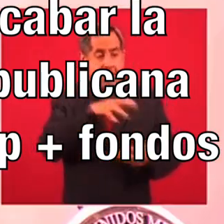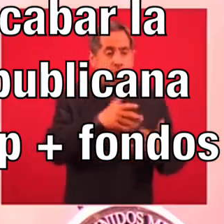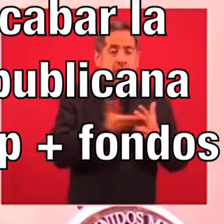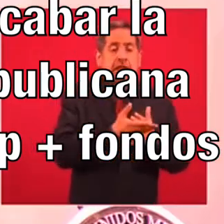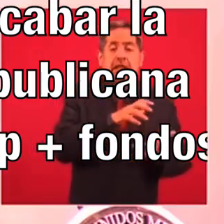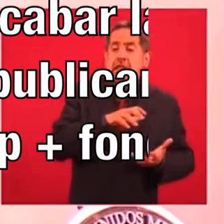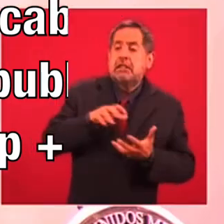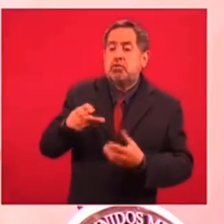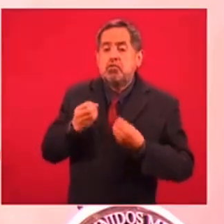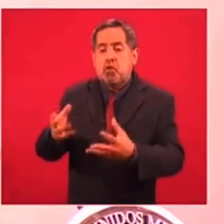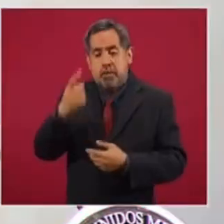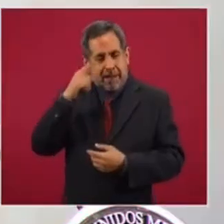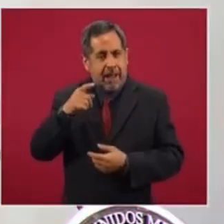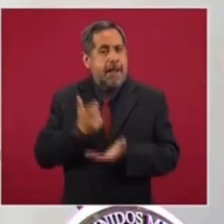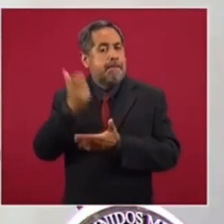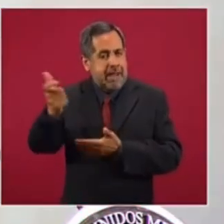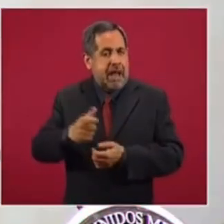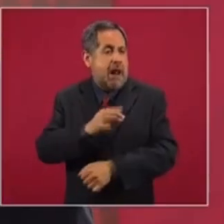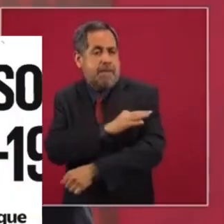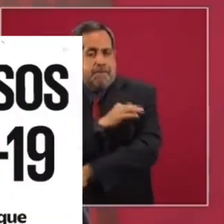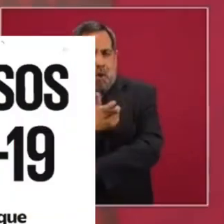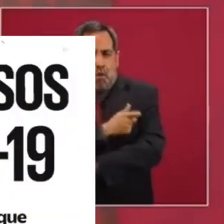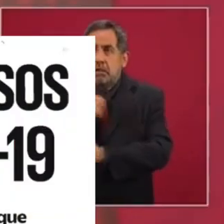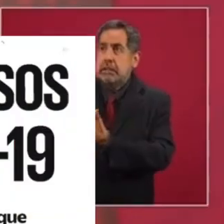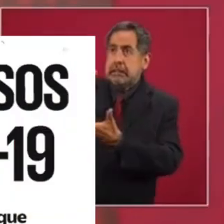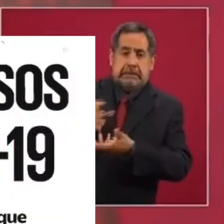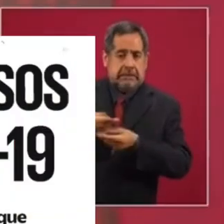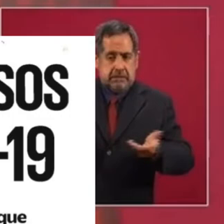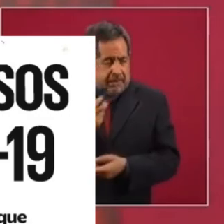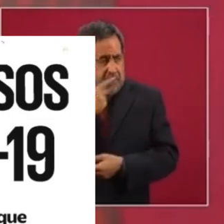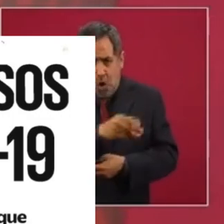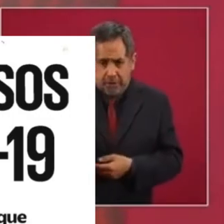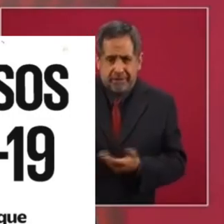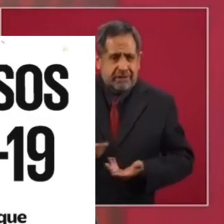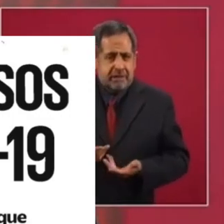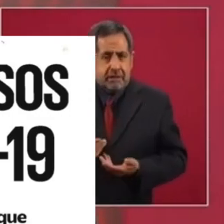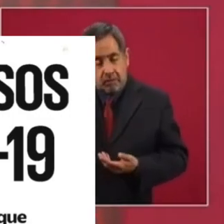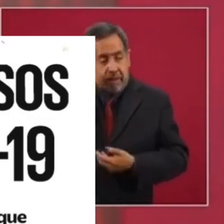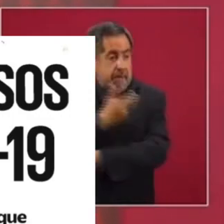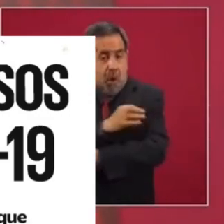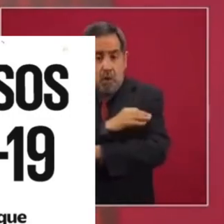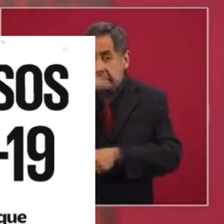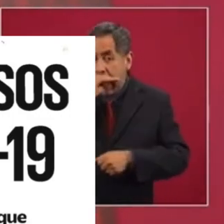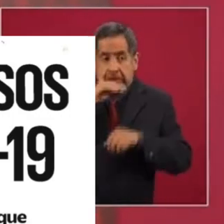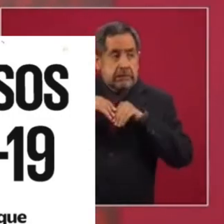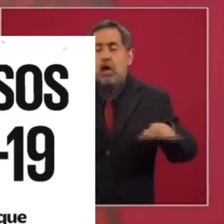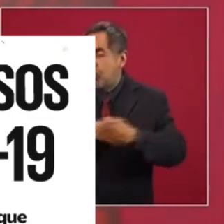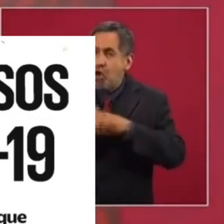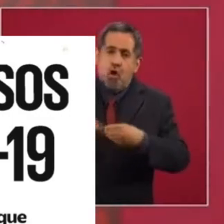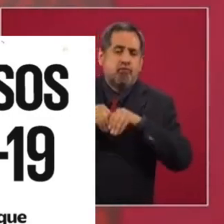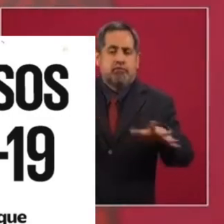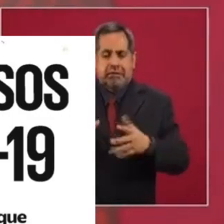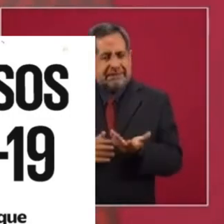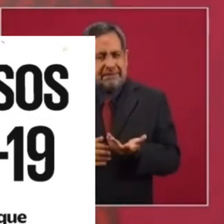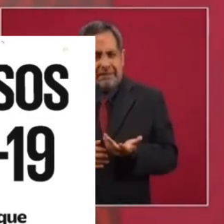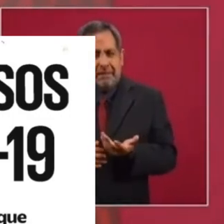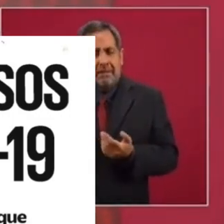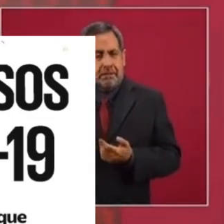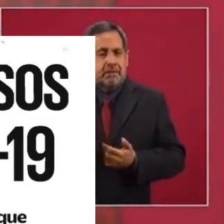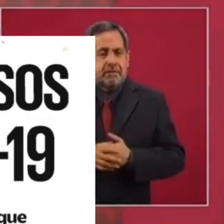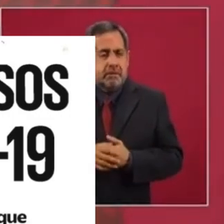para el pago de las vacunas, que se van a distribuir de manera gratuita a todos, pero que